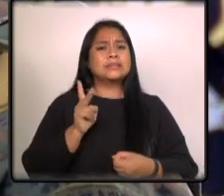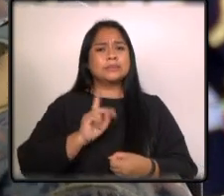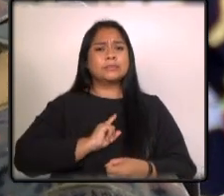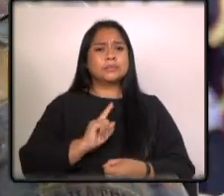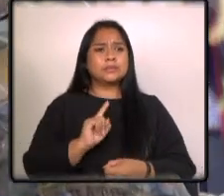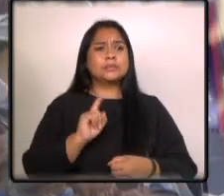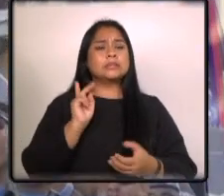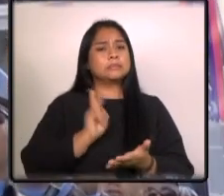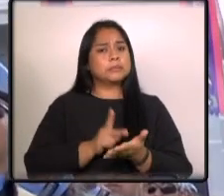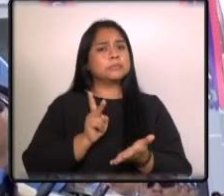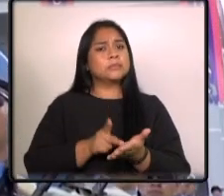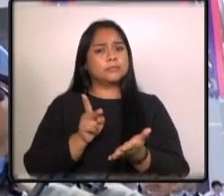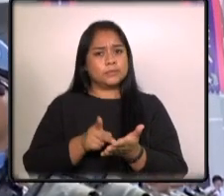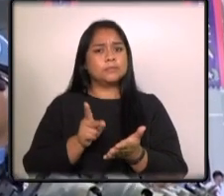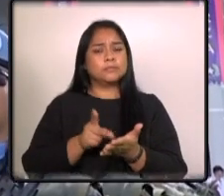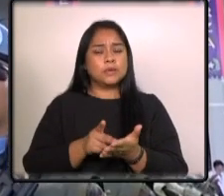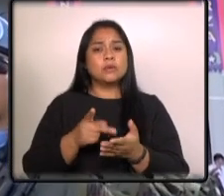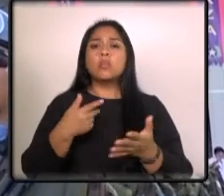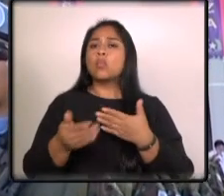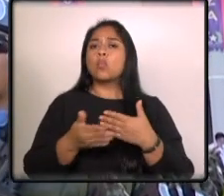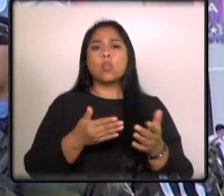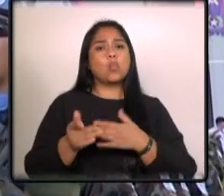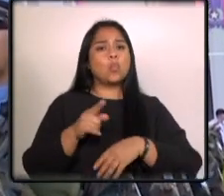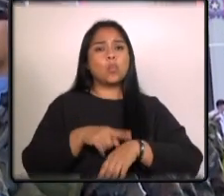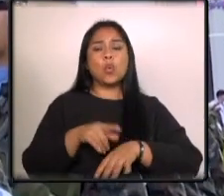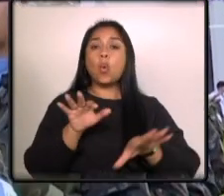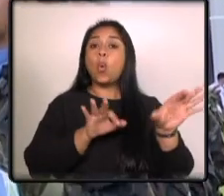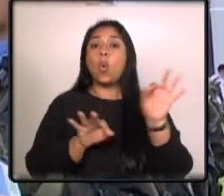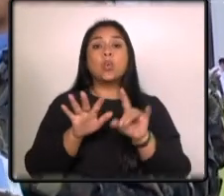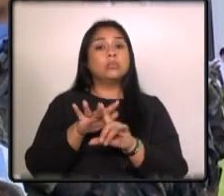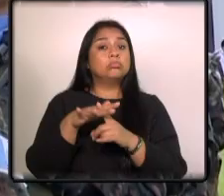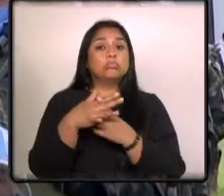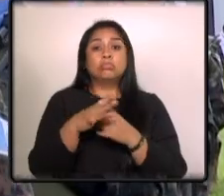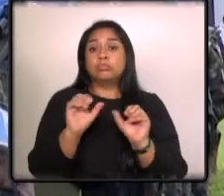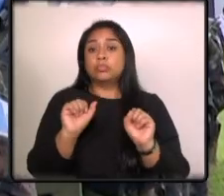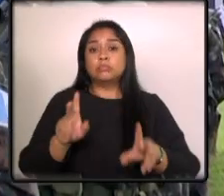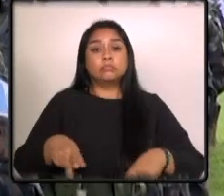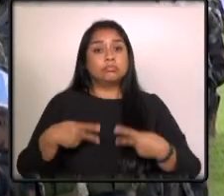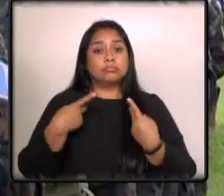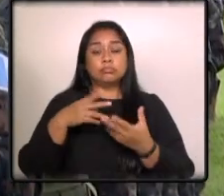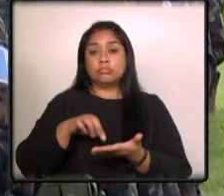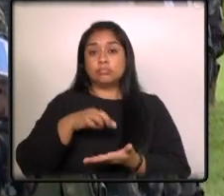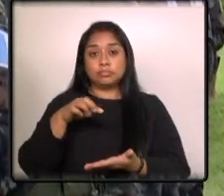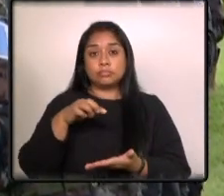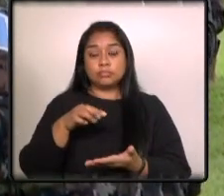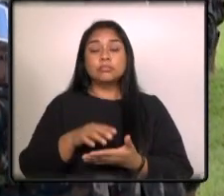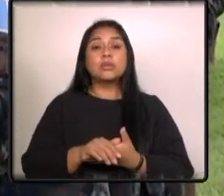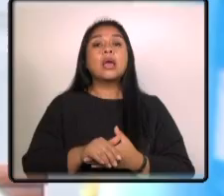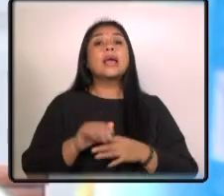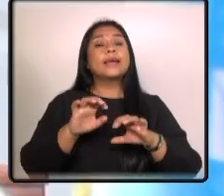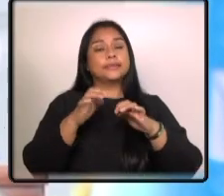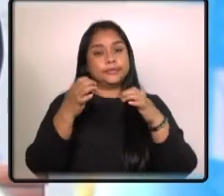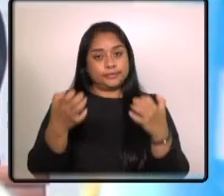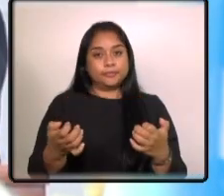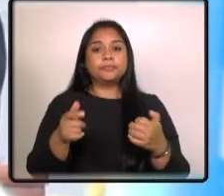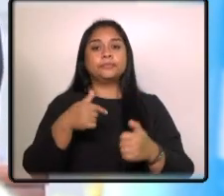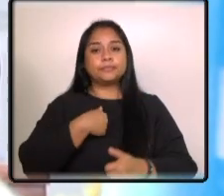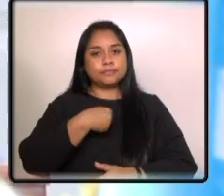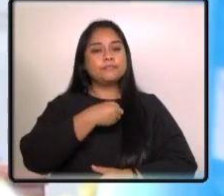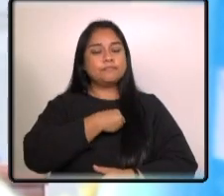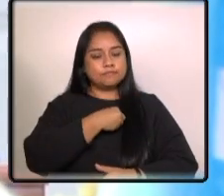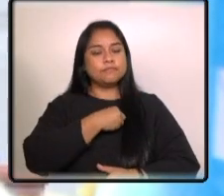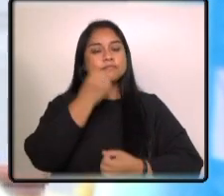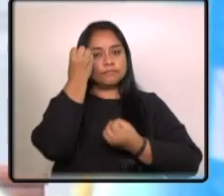una constante en cualquier momento o circunstancia que pueda vivir el país con lo cual quiero ser